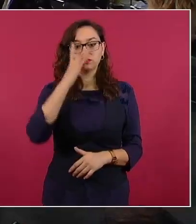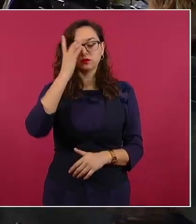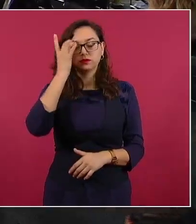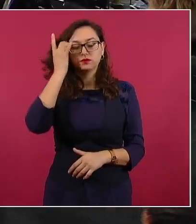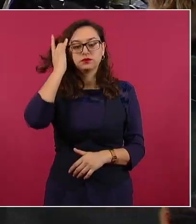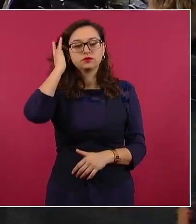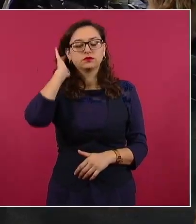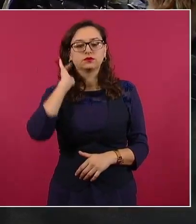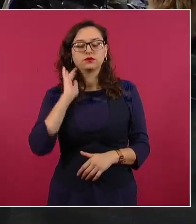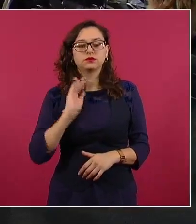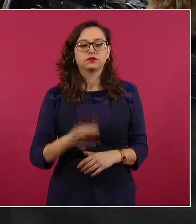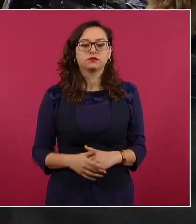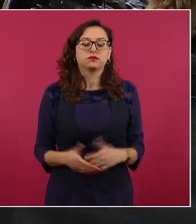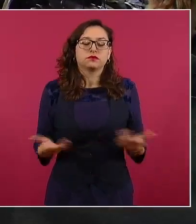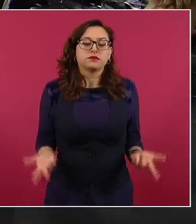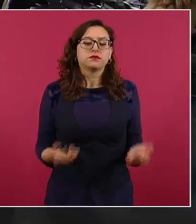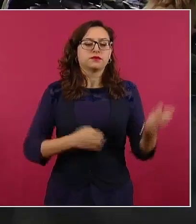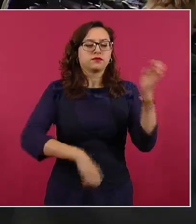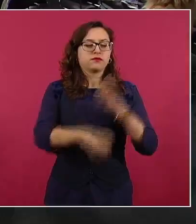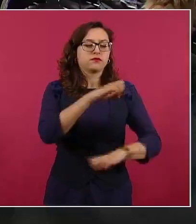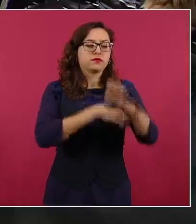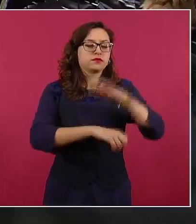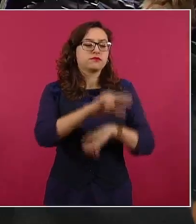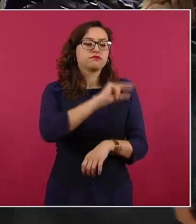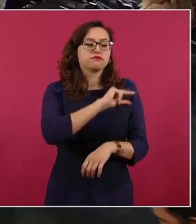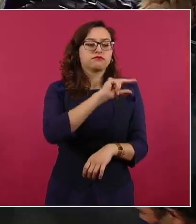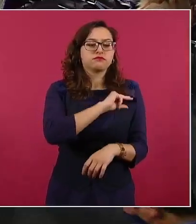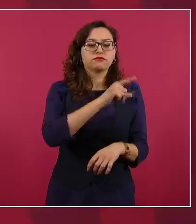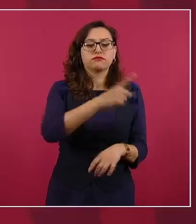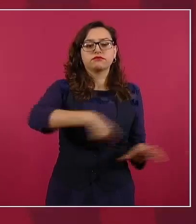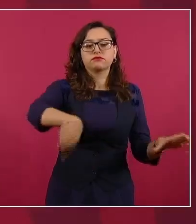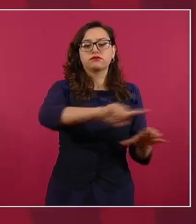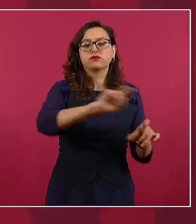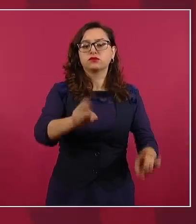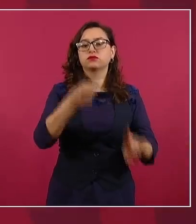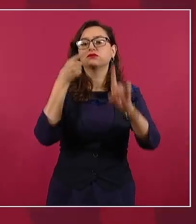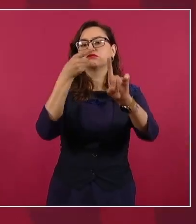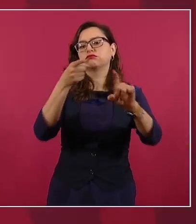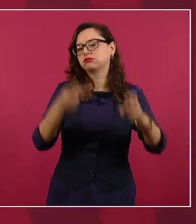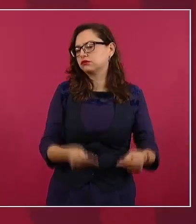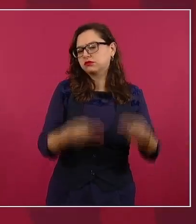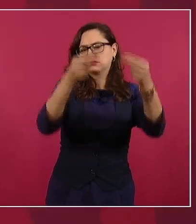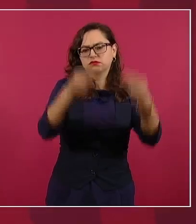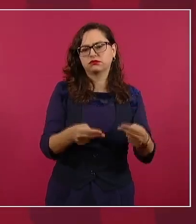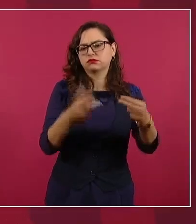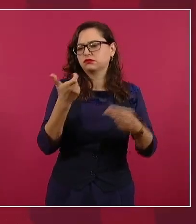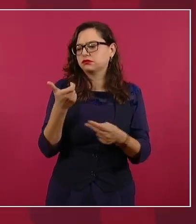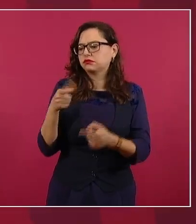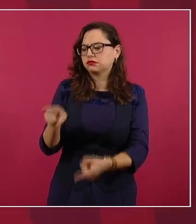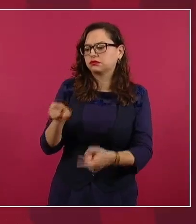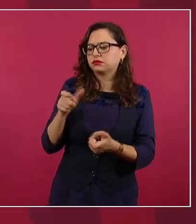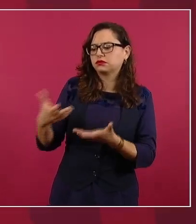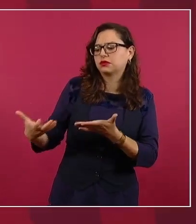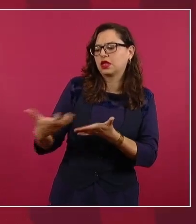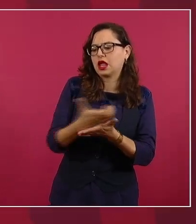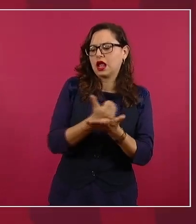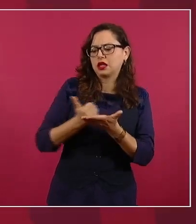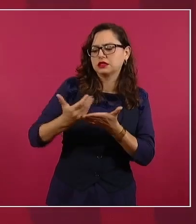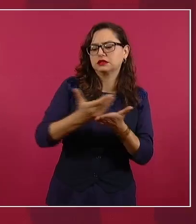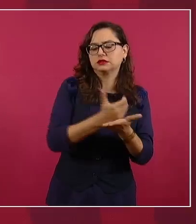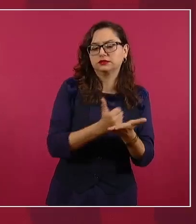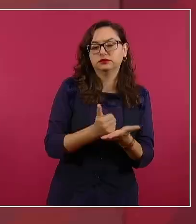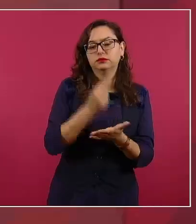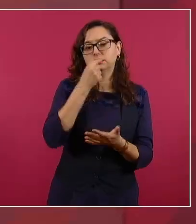propósito de obtener utilidad y algunos ni siquiera utilidades